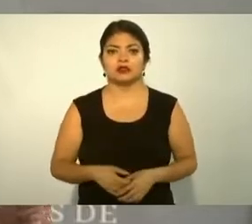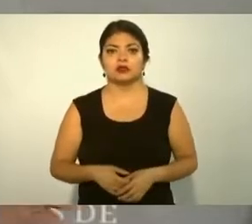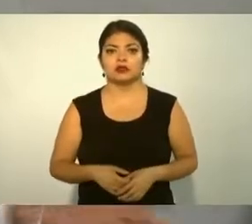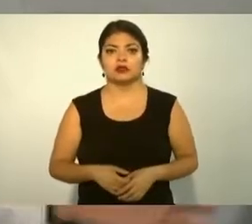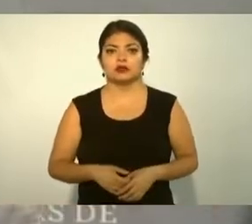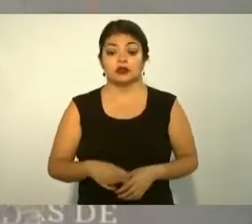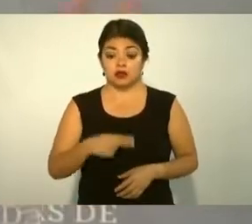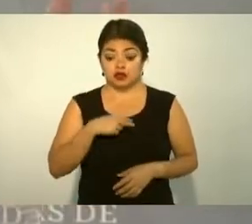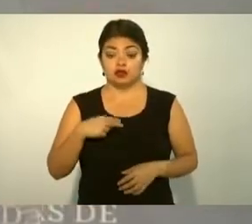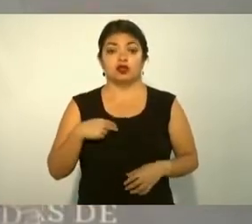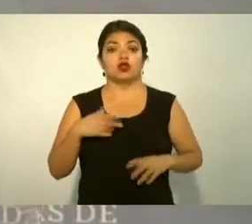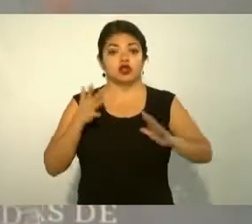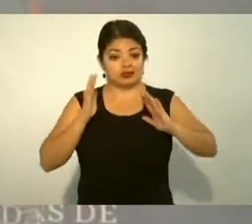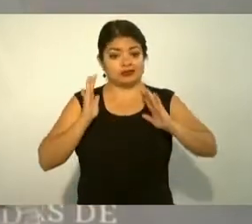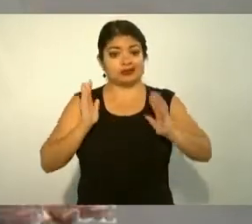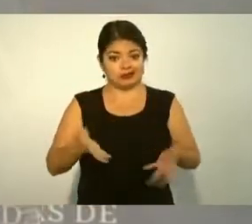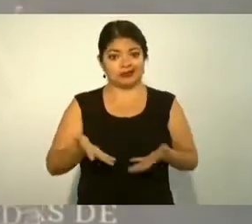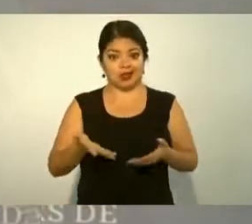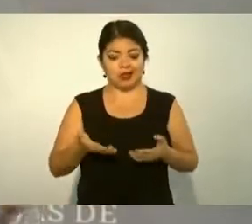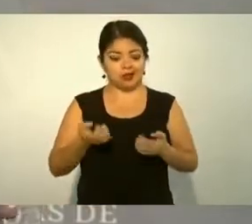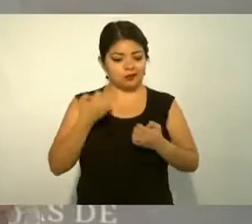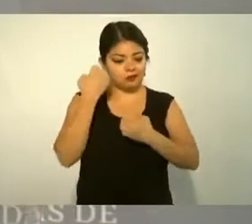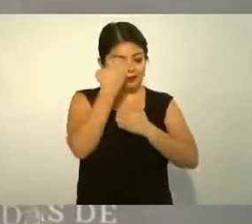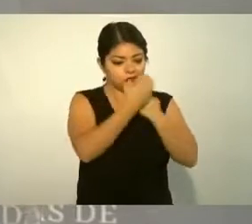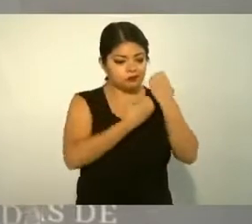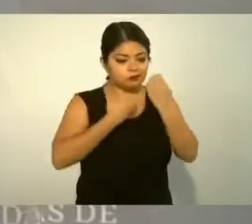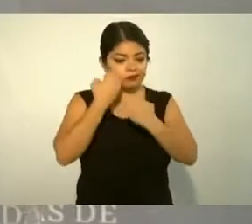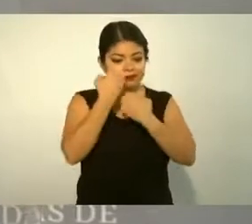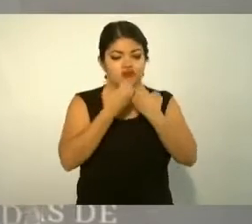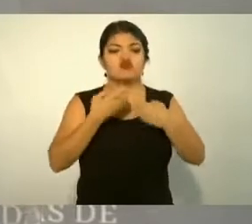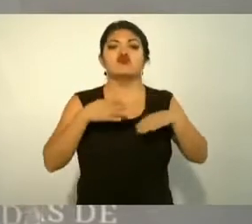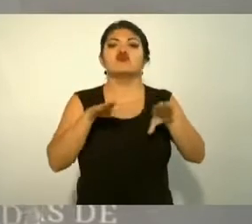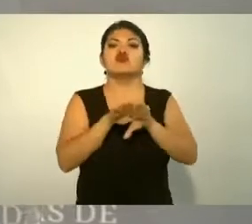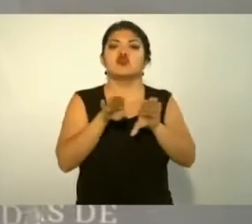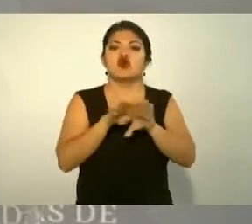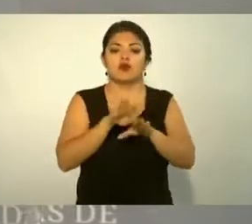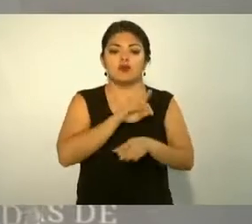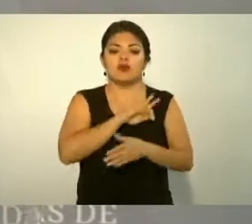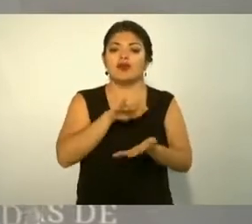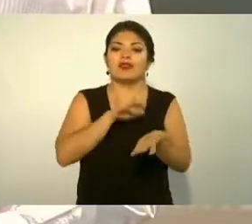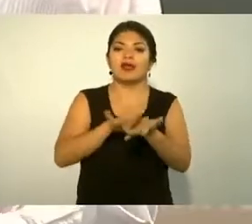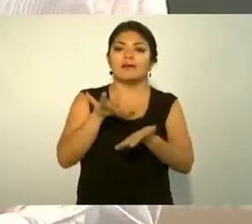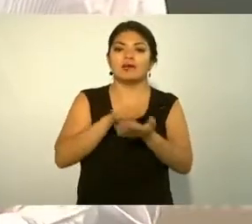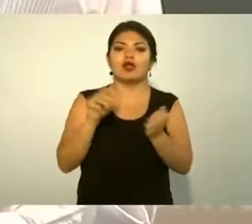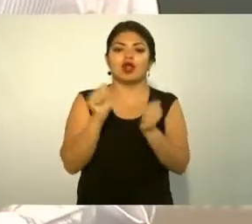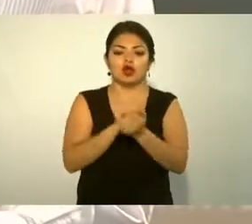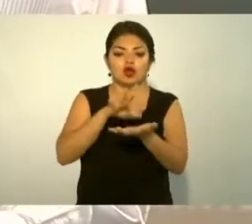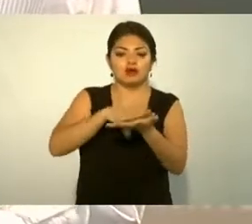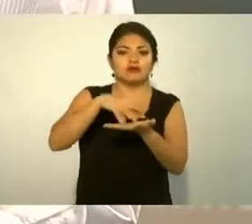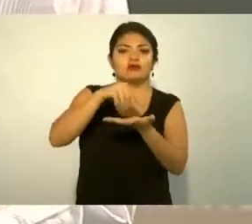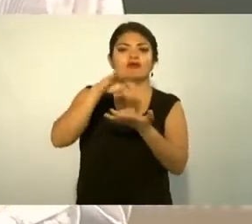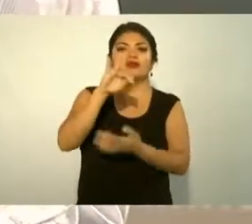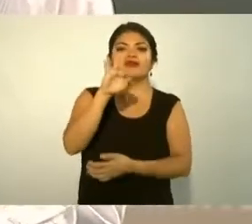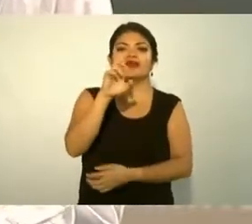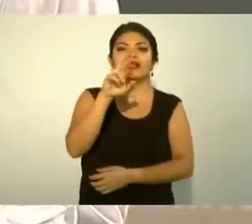revisando cómo vamos a apoyar con los fertilizantes porque también